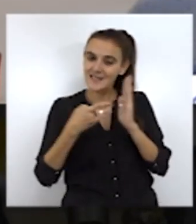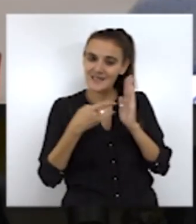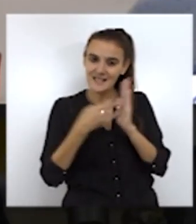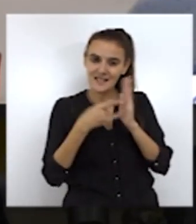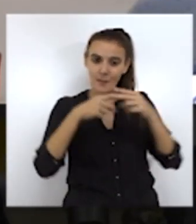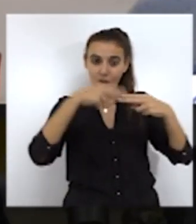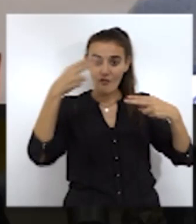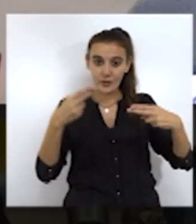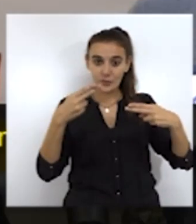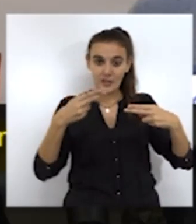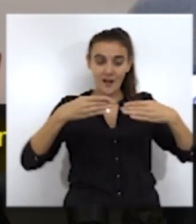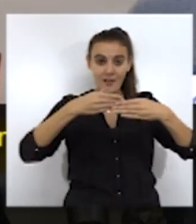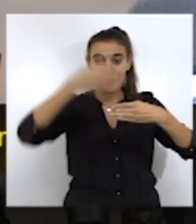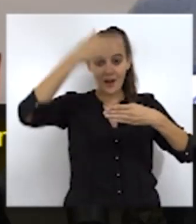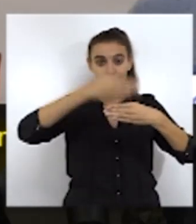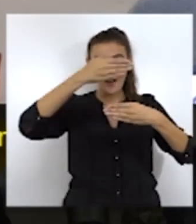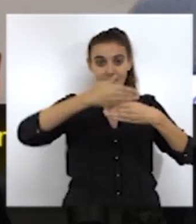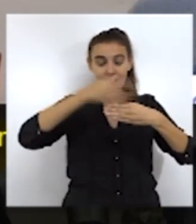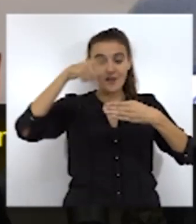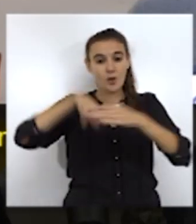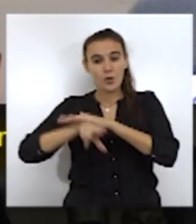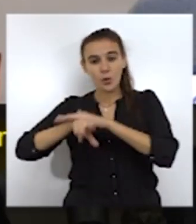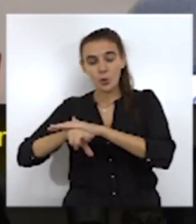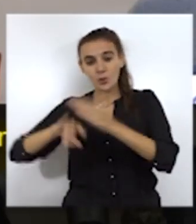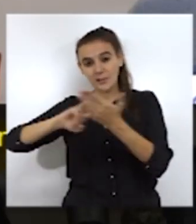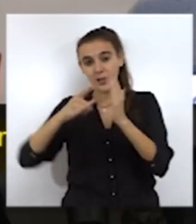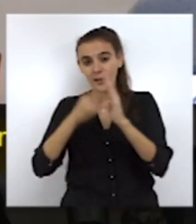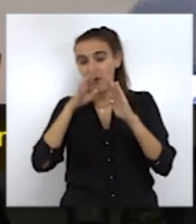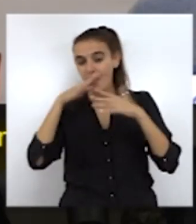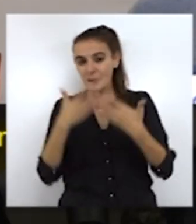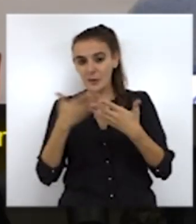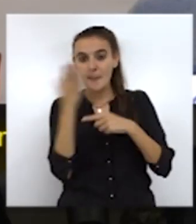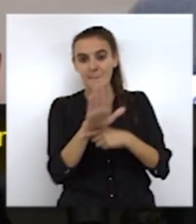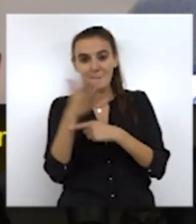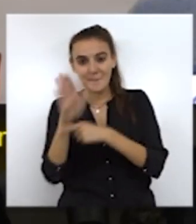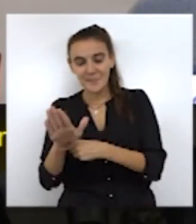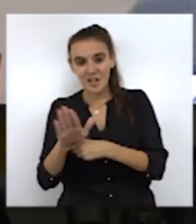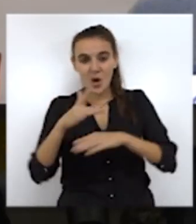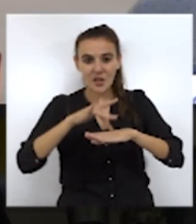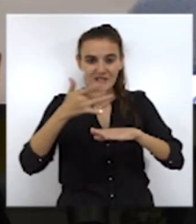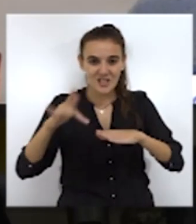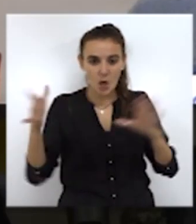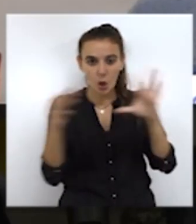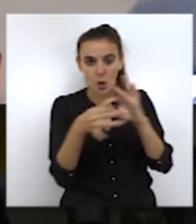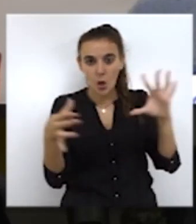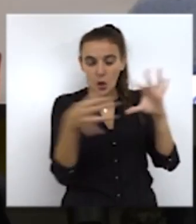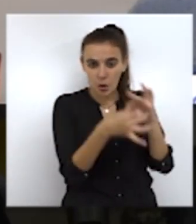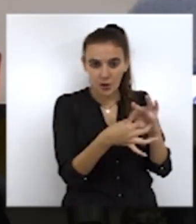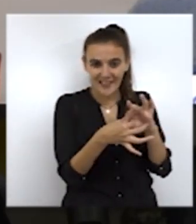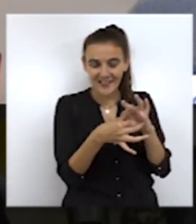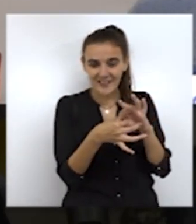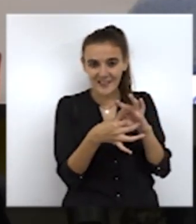la frontera, de la valla, como de los recursos tecnológicos que hay que aportar, de los sensores, de las conexiones